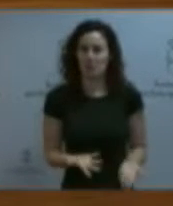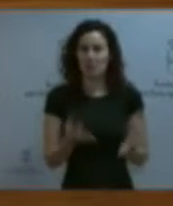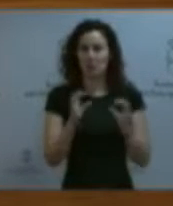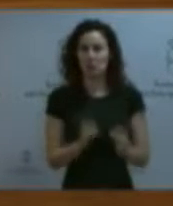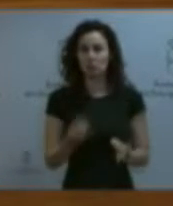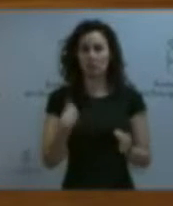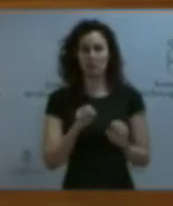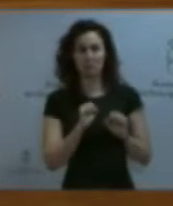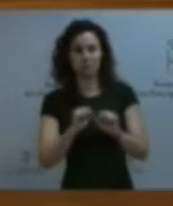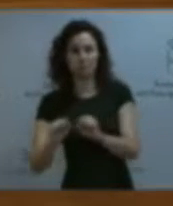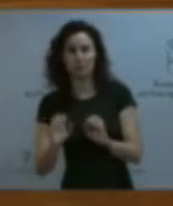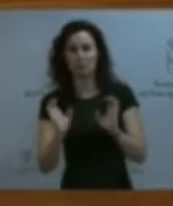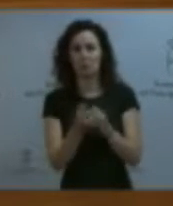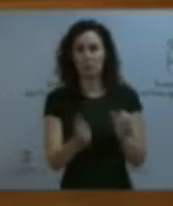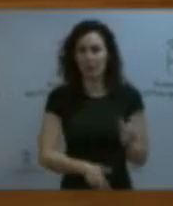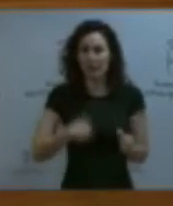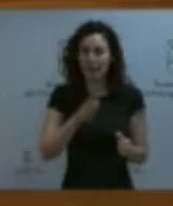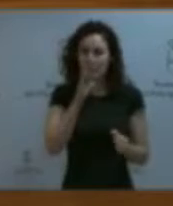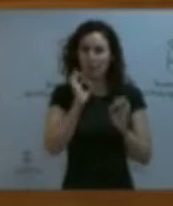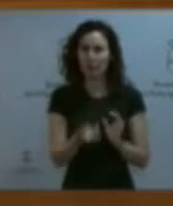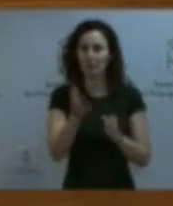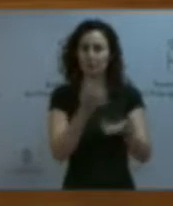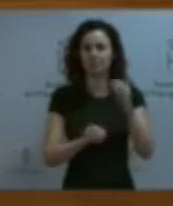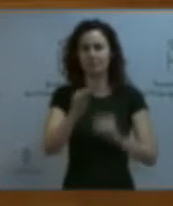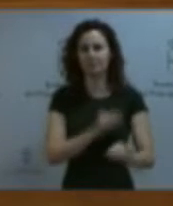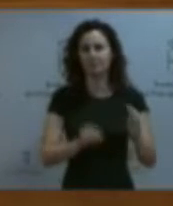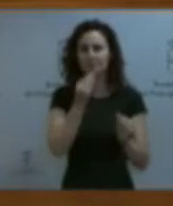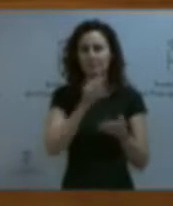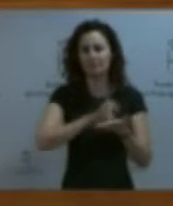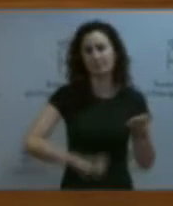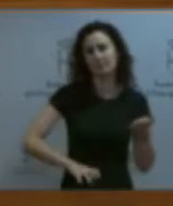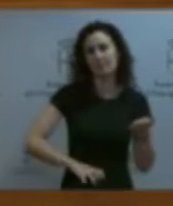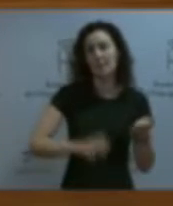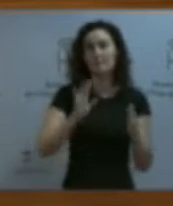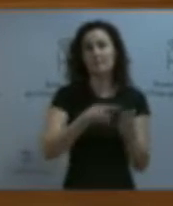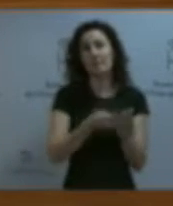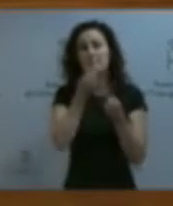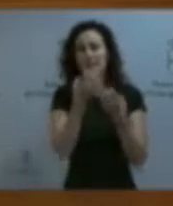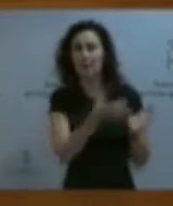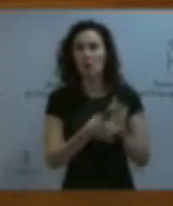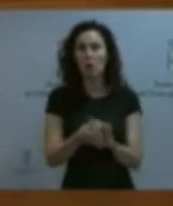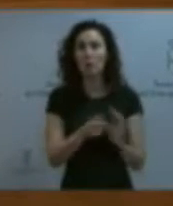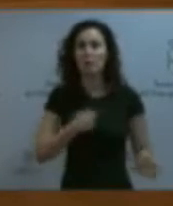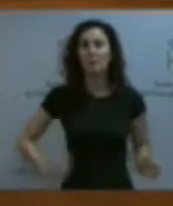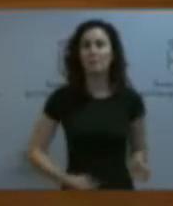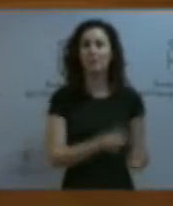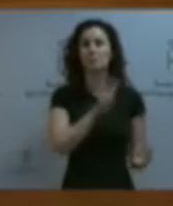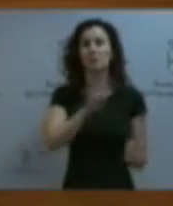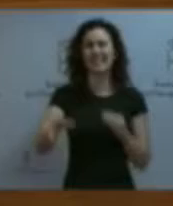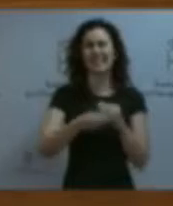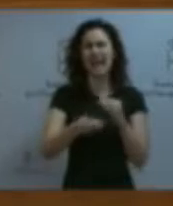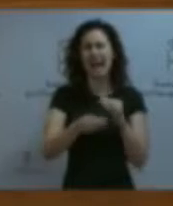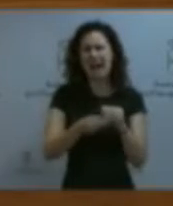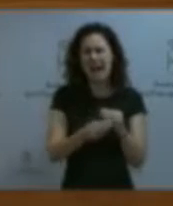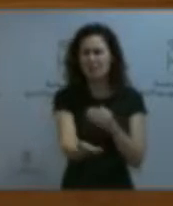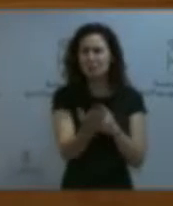por los grupos políticos del Parlamento para su incorporación al texto, lo que sitúa mejor el texto del propio plan. Podemos Asturias ha presentado 44 enmiendas a este